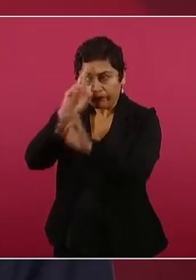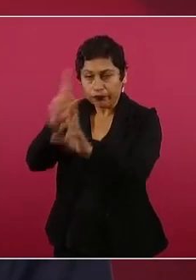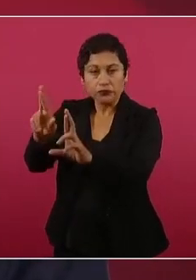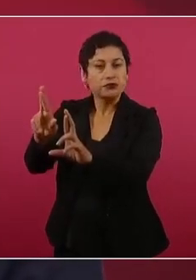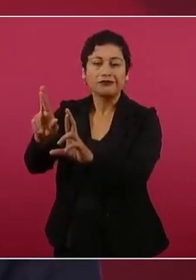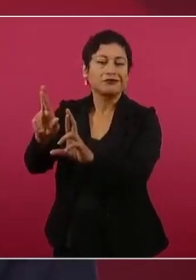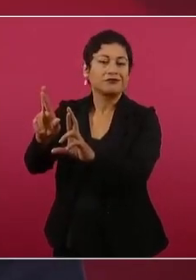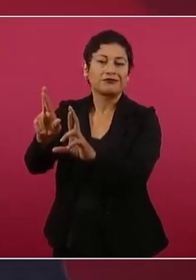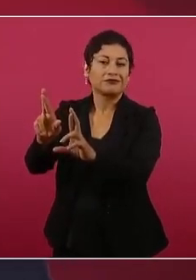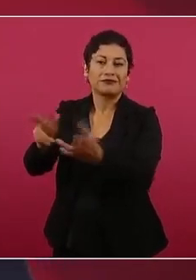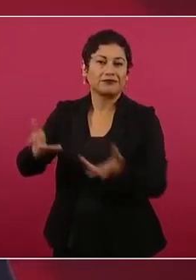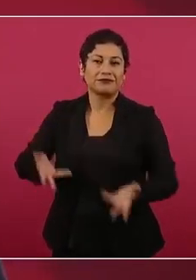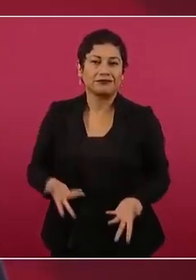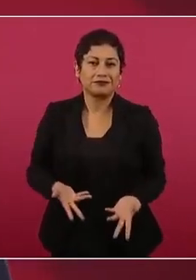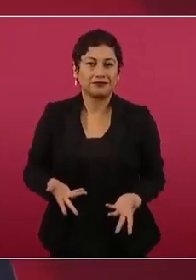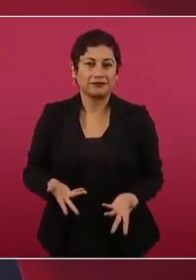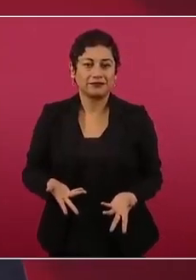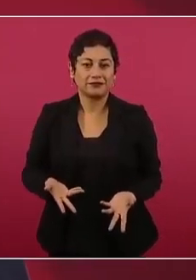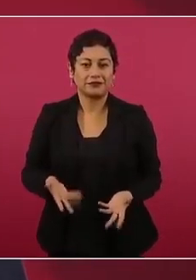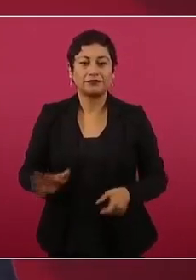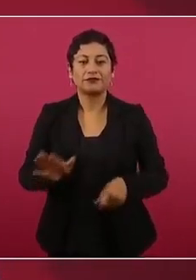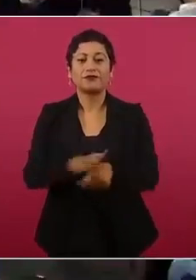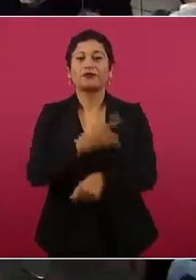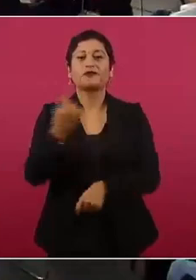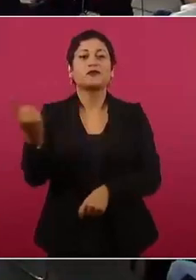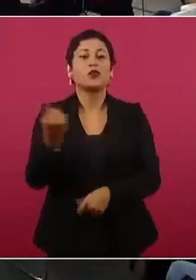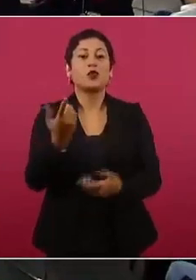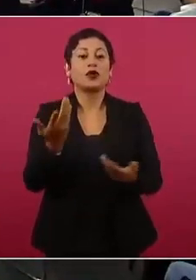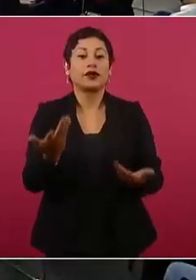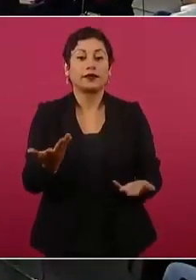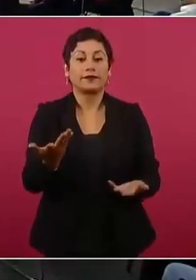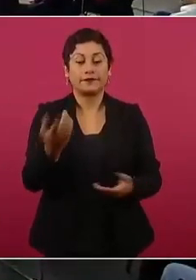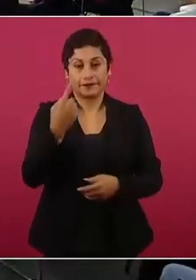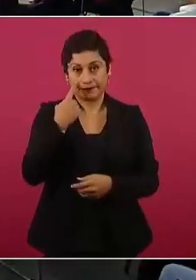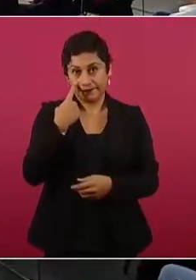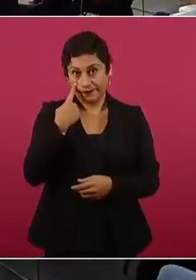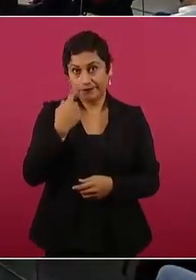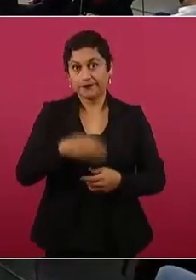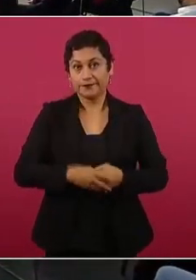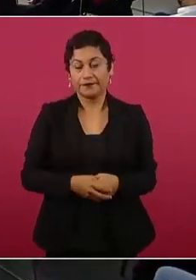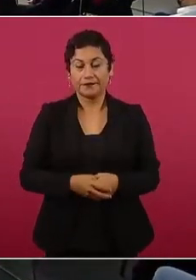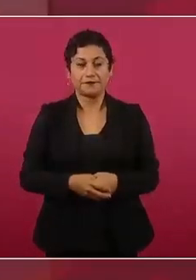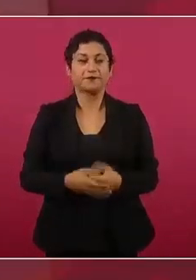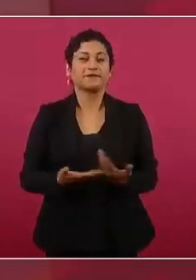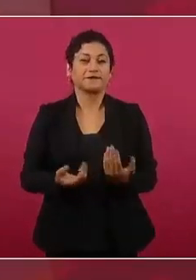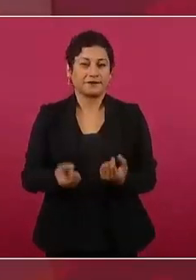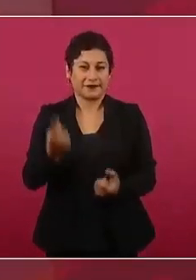Es que, mira, aquí tengo yo foto